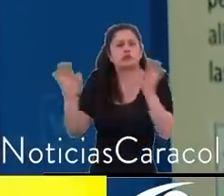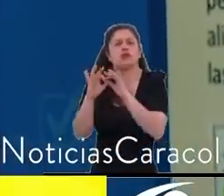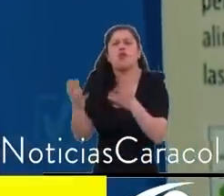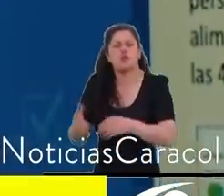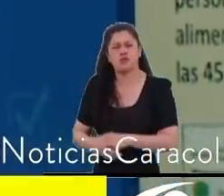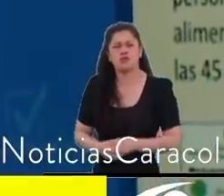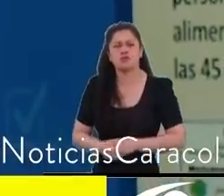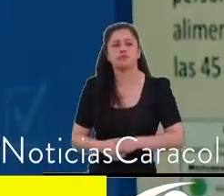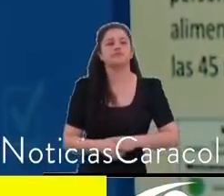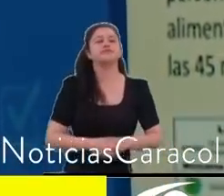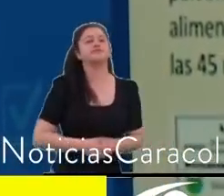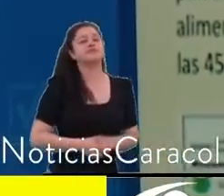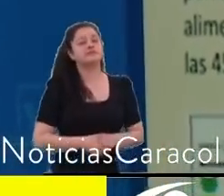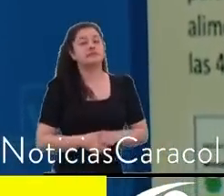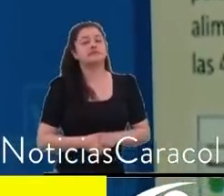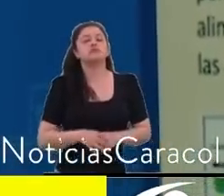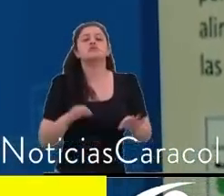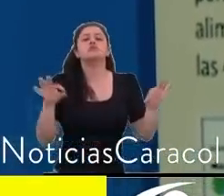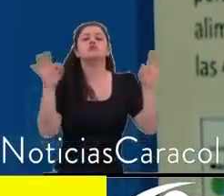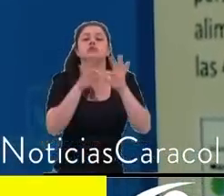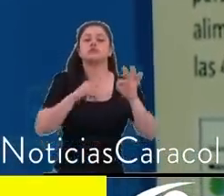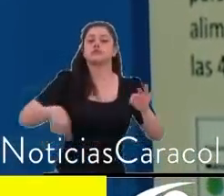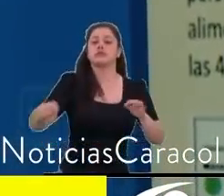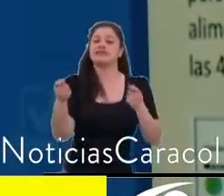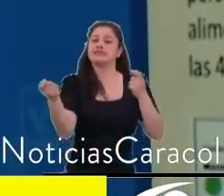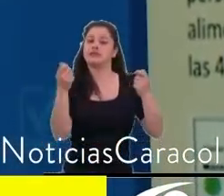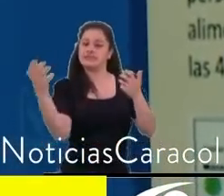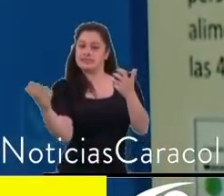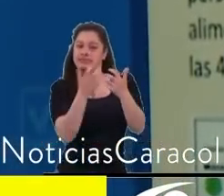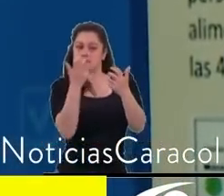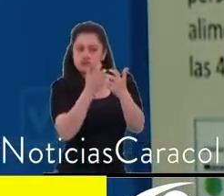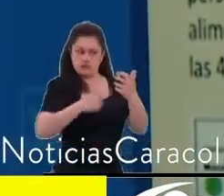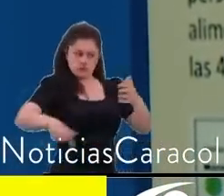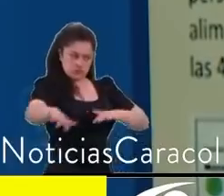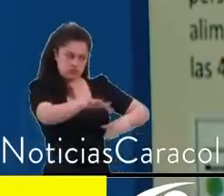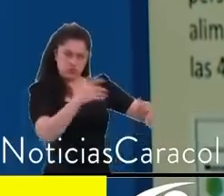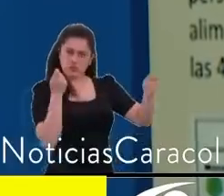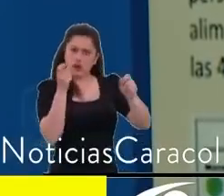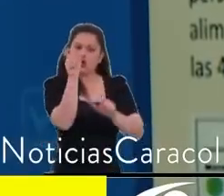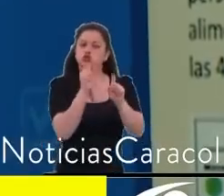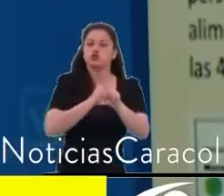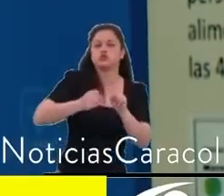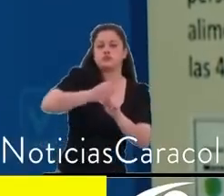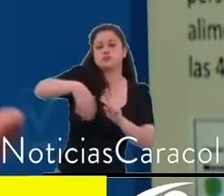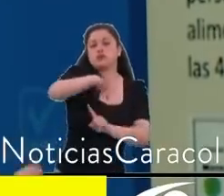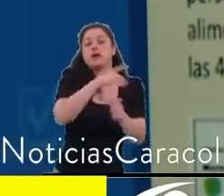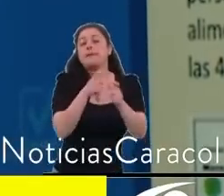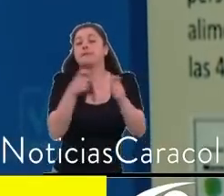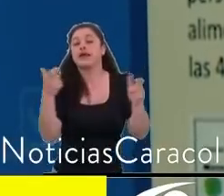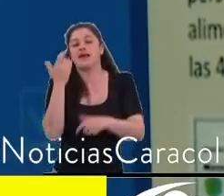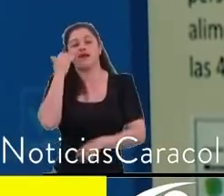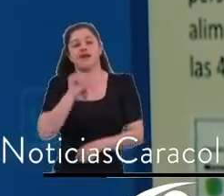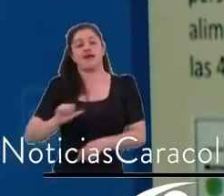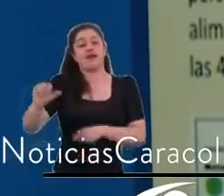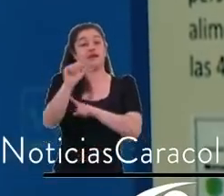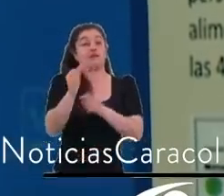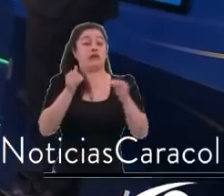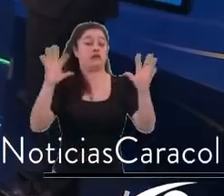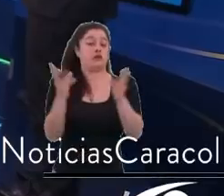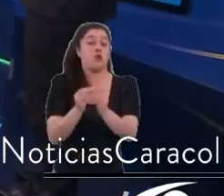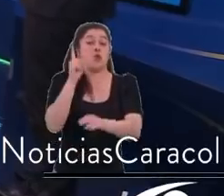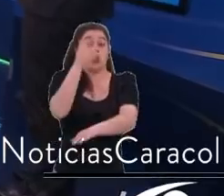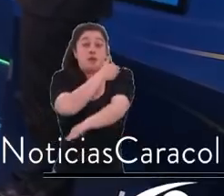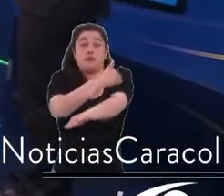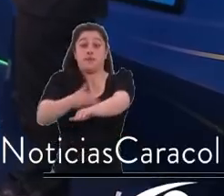hablado varias veces. Un millón de mujeres que nos están viendo cuidan a otros, cuidan a los adultos mayores, cuidan a los niños, cuidan a personas en